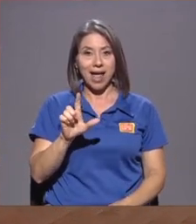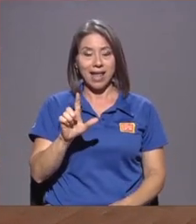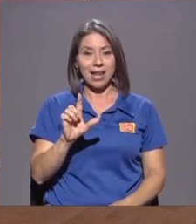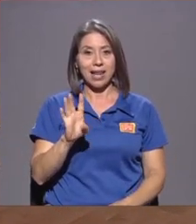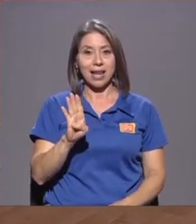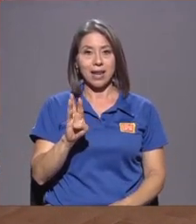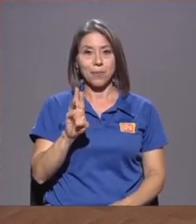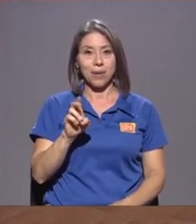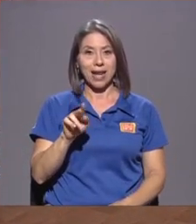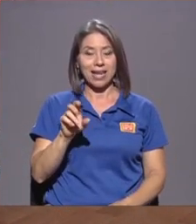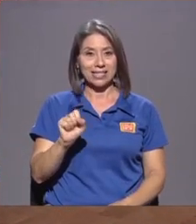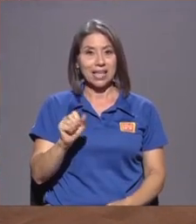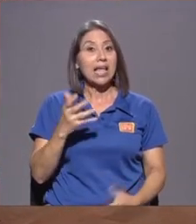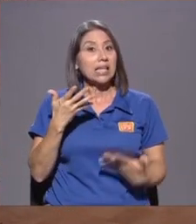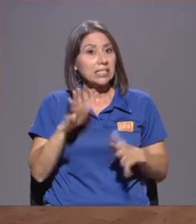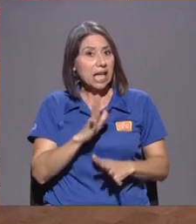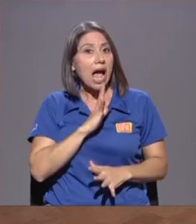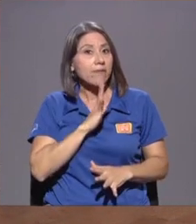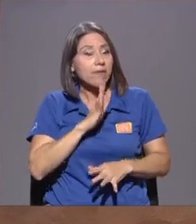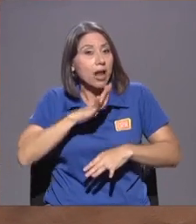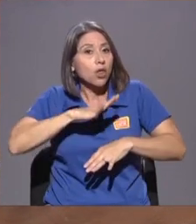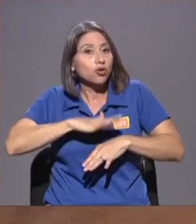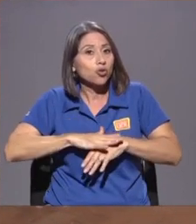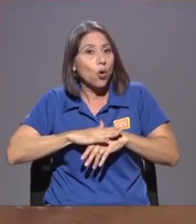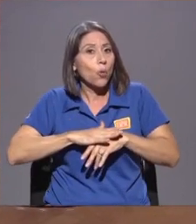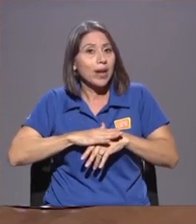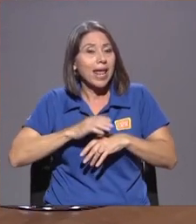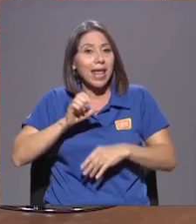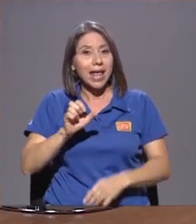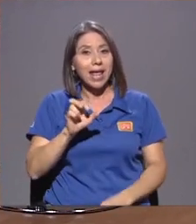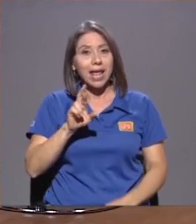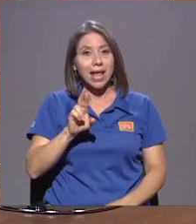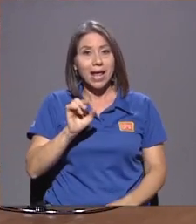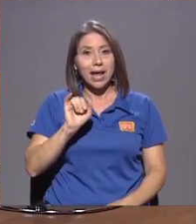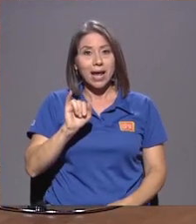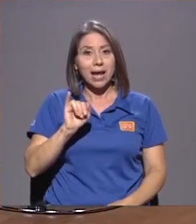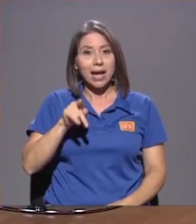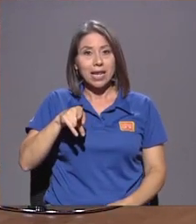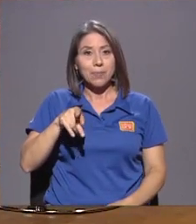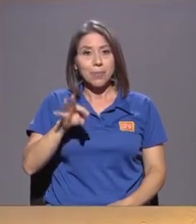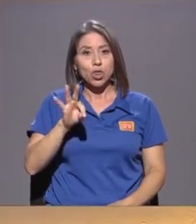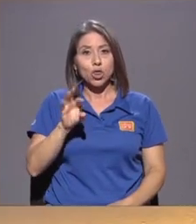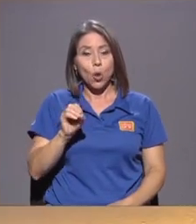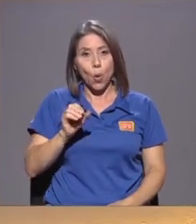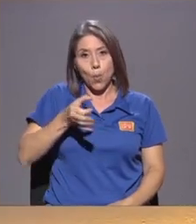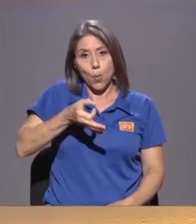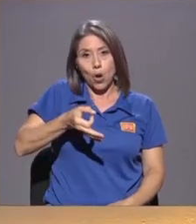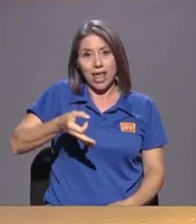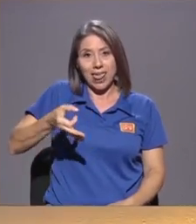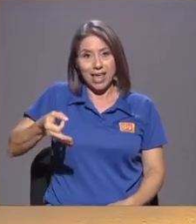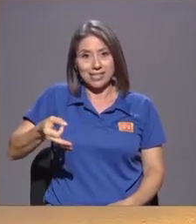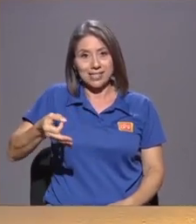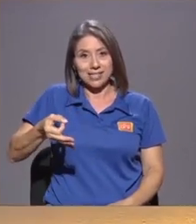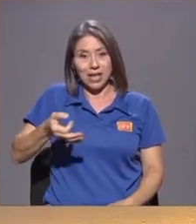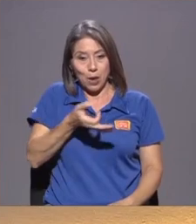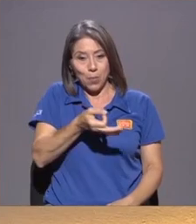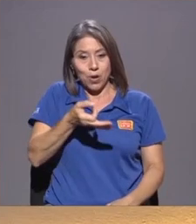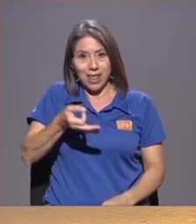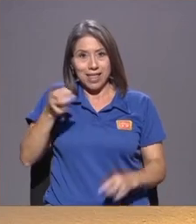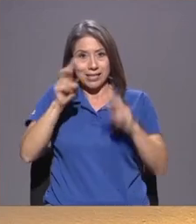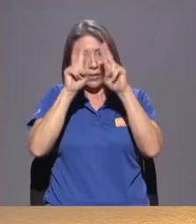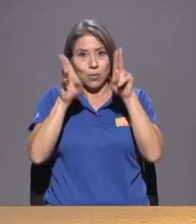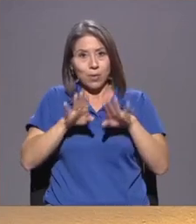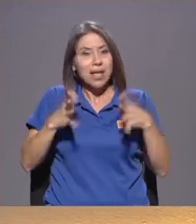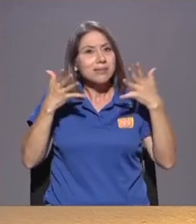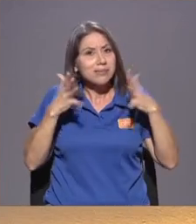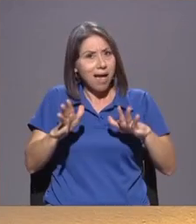poco de criptomonedas Y nos había develado misterios